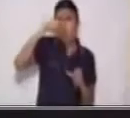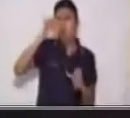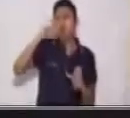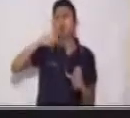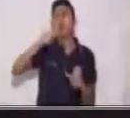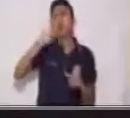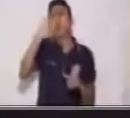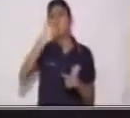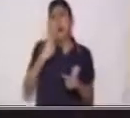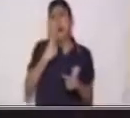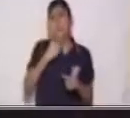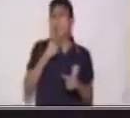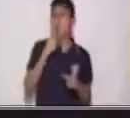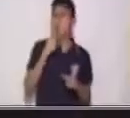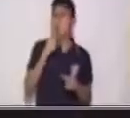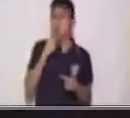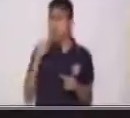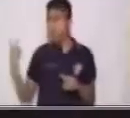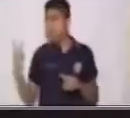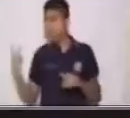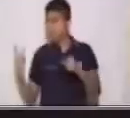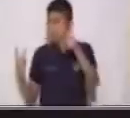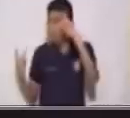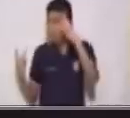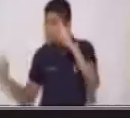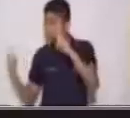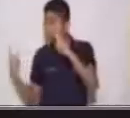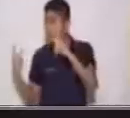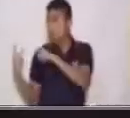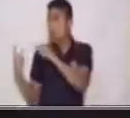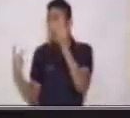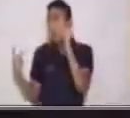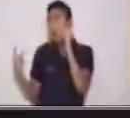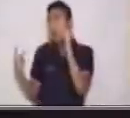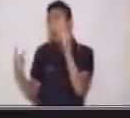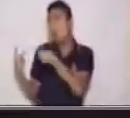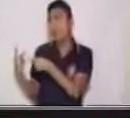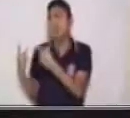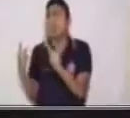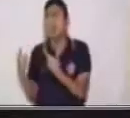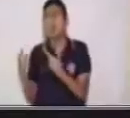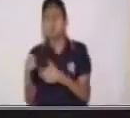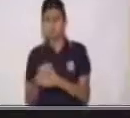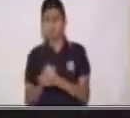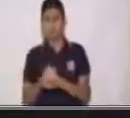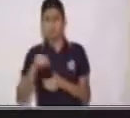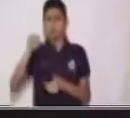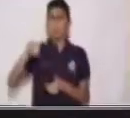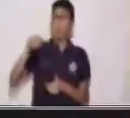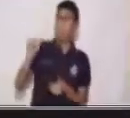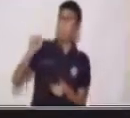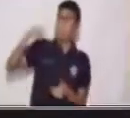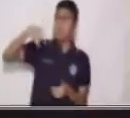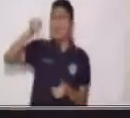quién tomará el té Tomás? Vamos a ver. ¿Será que es con Manuel,